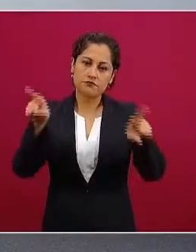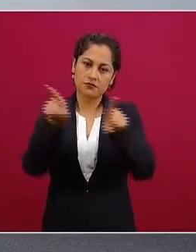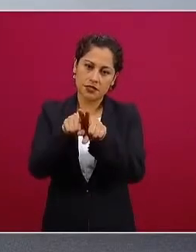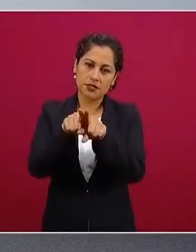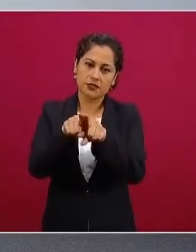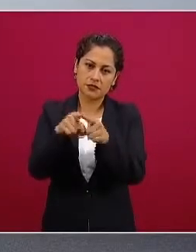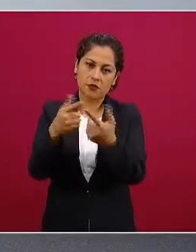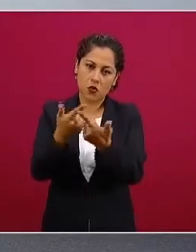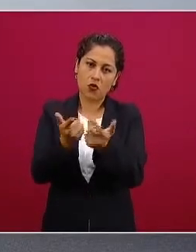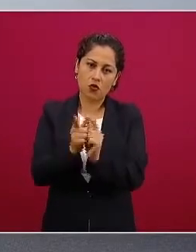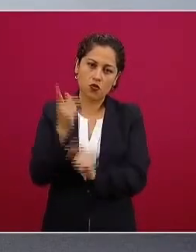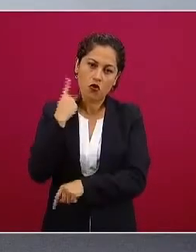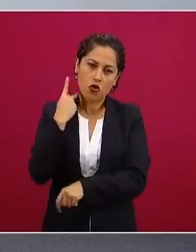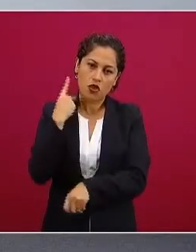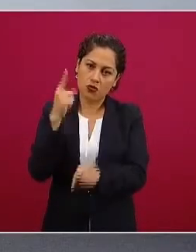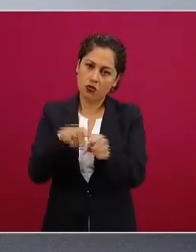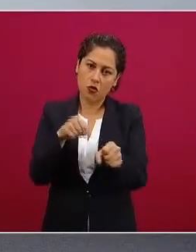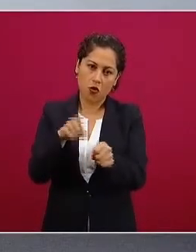o de azul